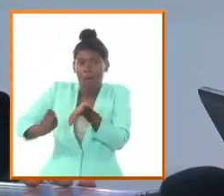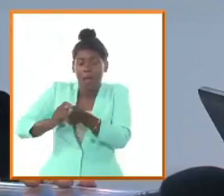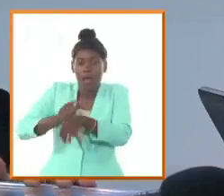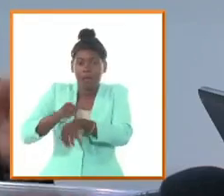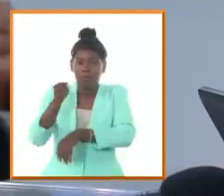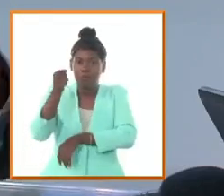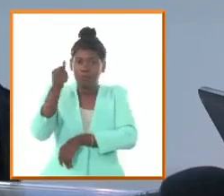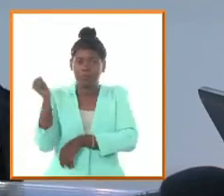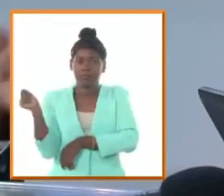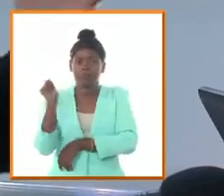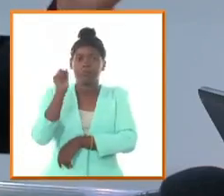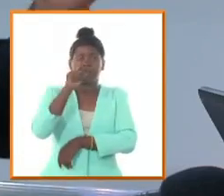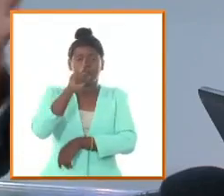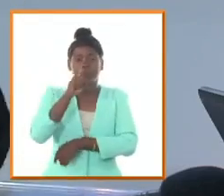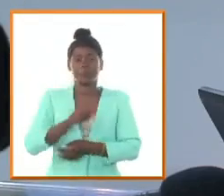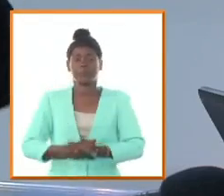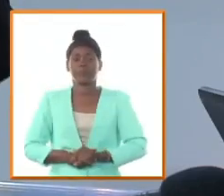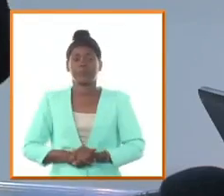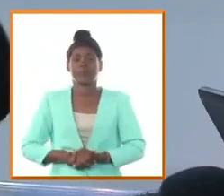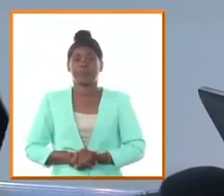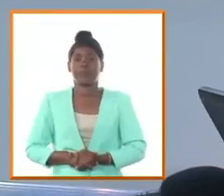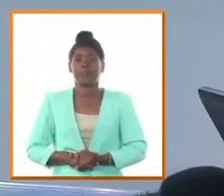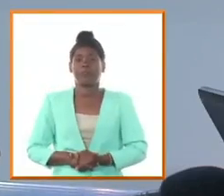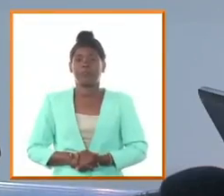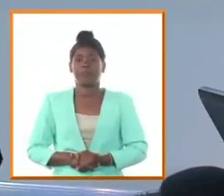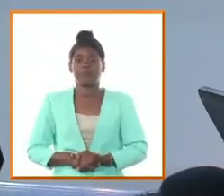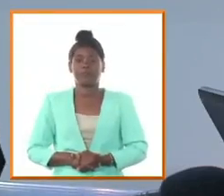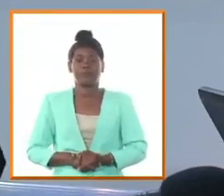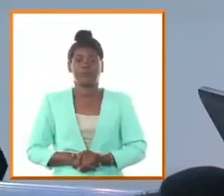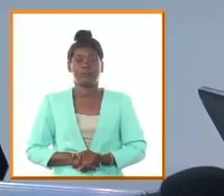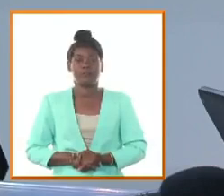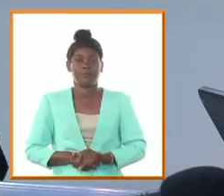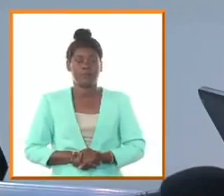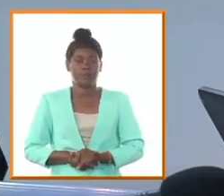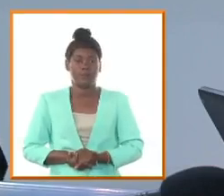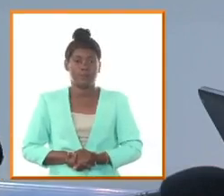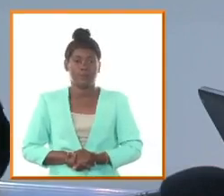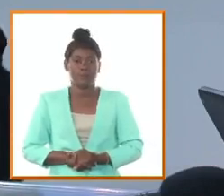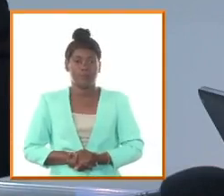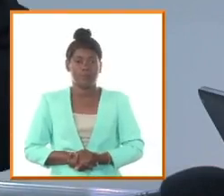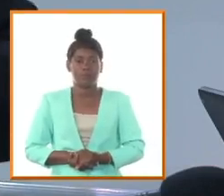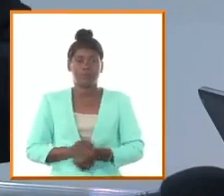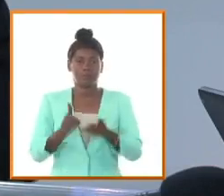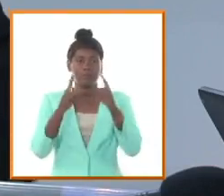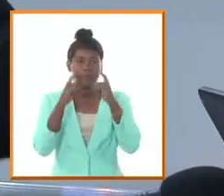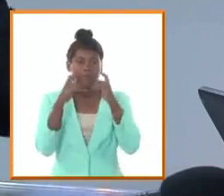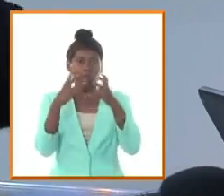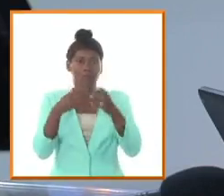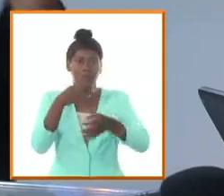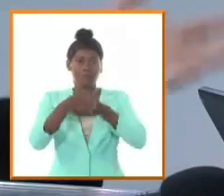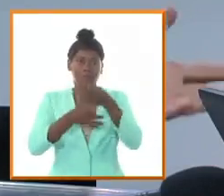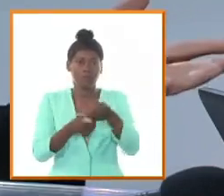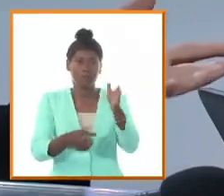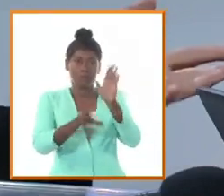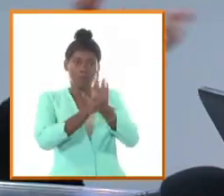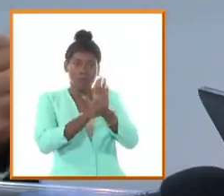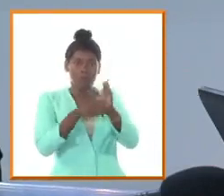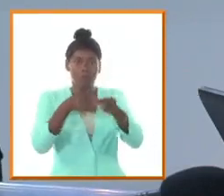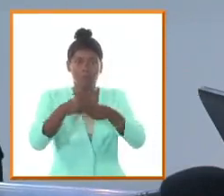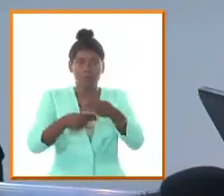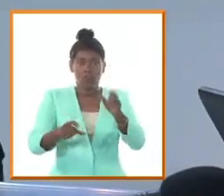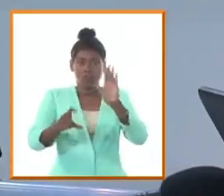una constitución que si se observa es mínima no obedece a las clásicas